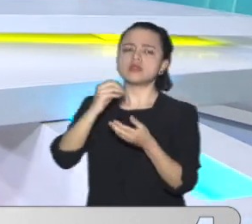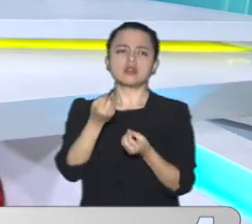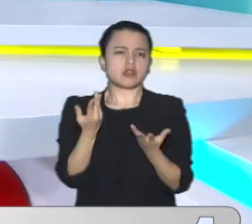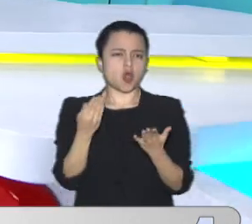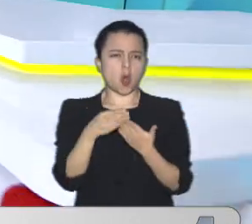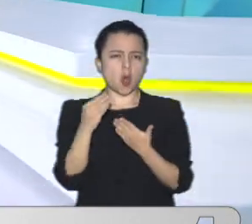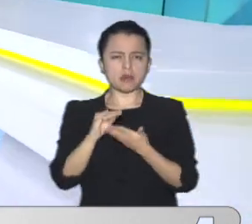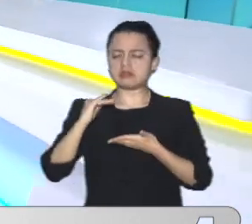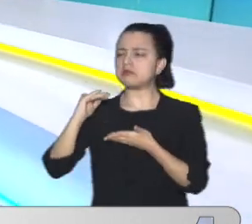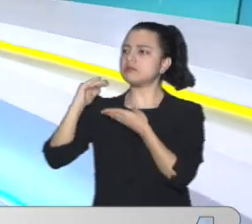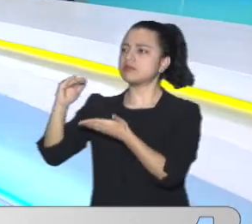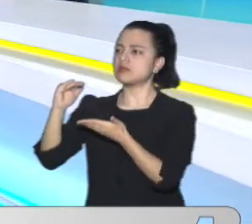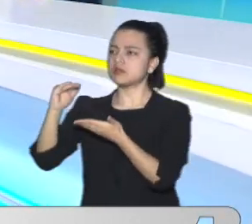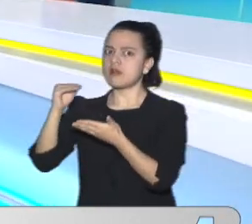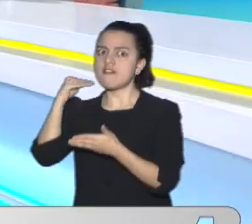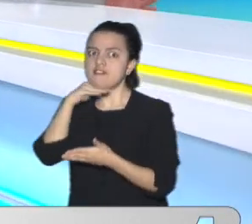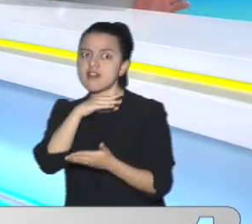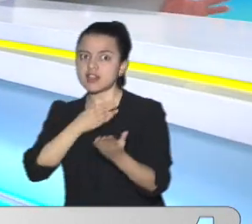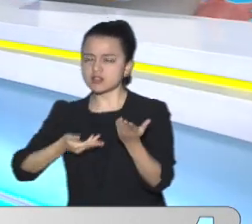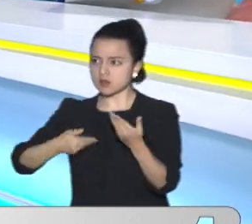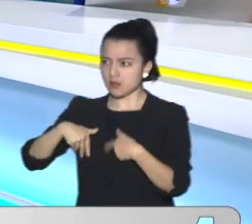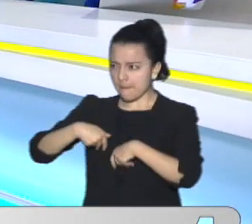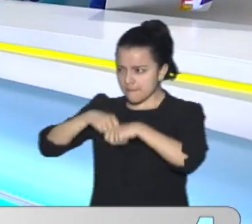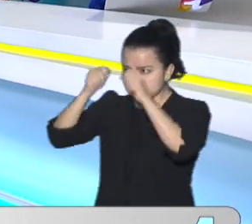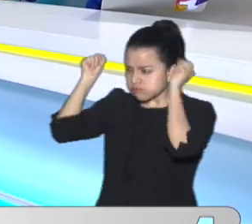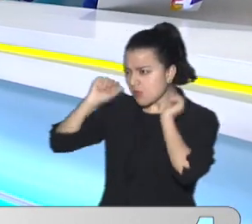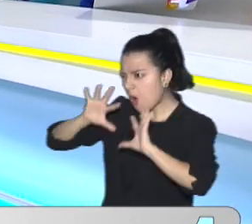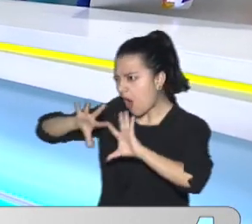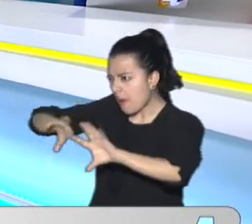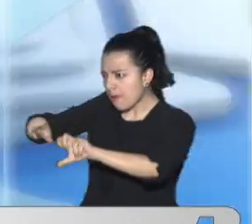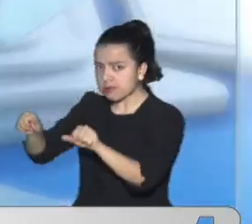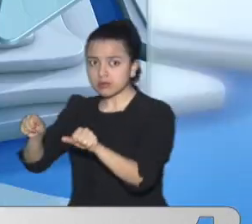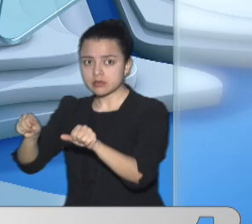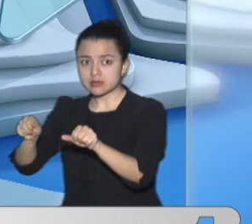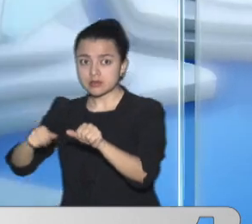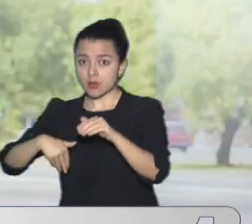Fernández Muy buenas tardes ¿Cuál es el barrio Con más denuncias Por estos robos?